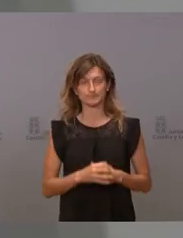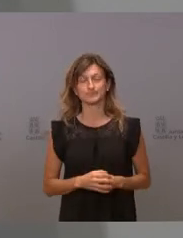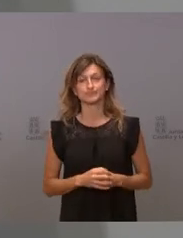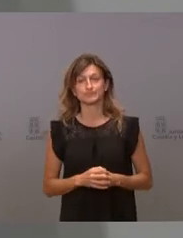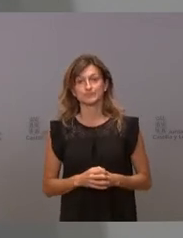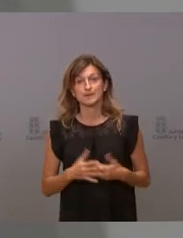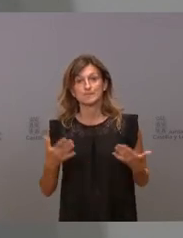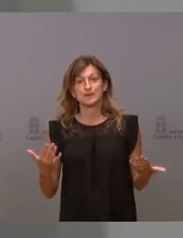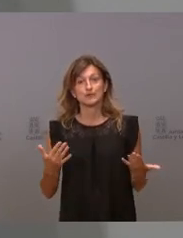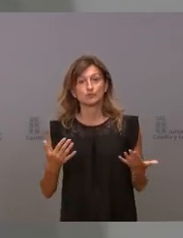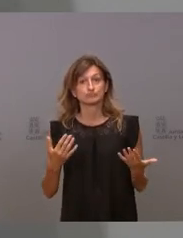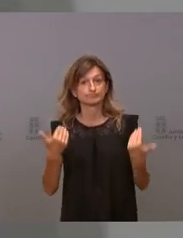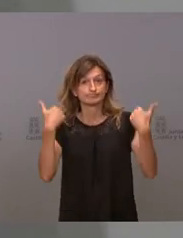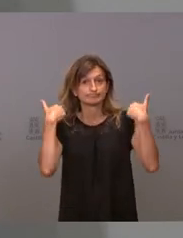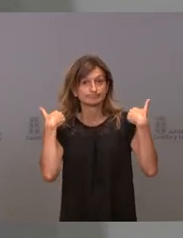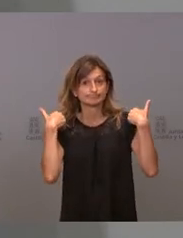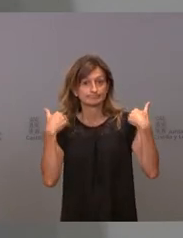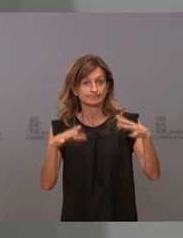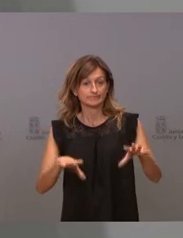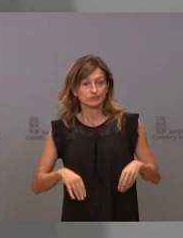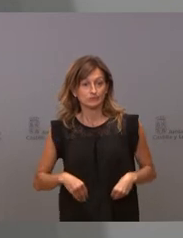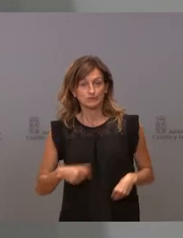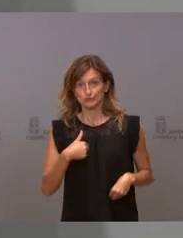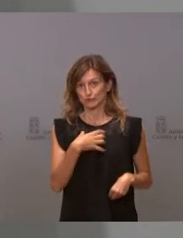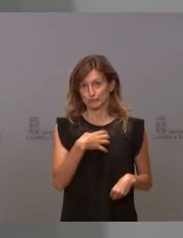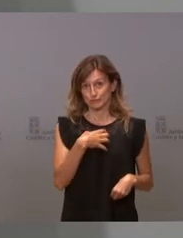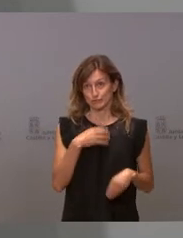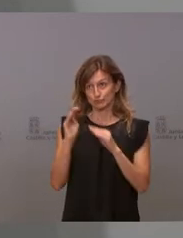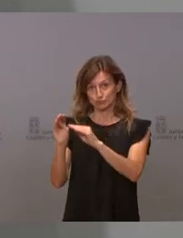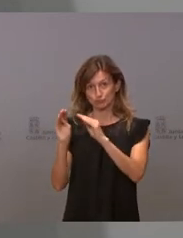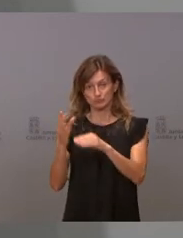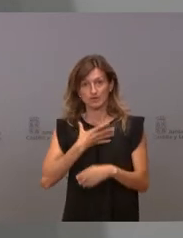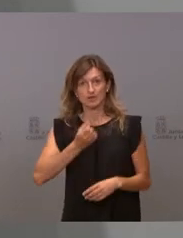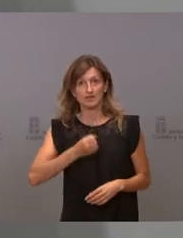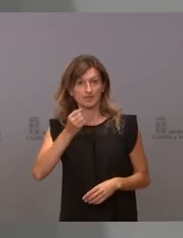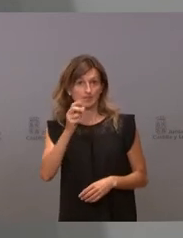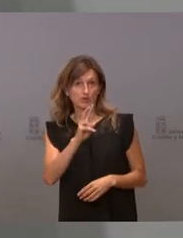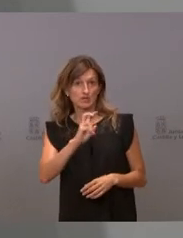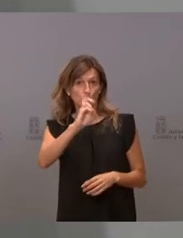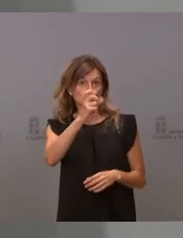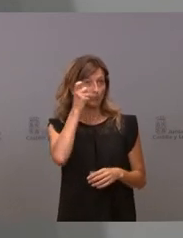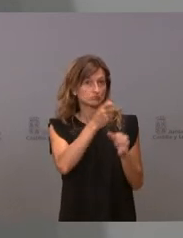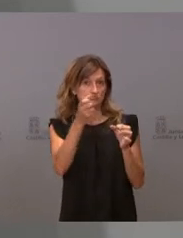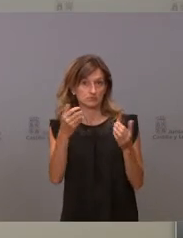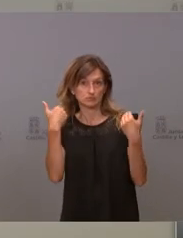no puedo asumir la responsabilidad ni del alcalde de Valladolid ni de ningún otro municipio. Es su responsabilidad.